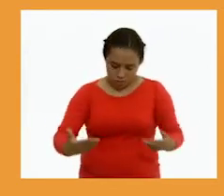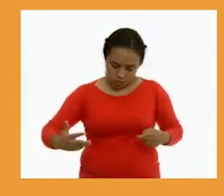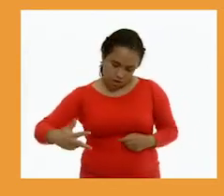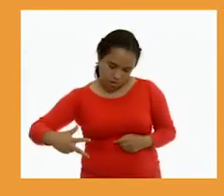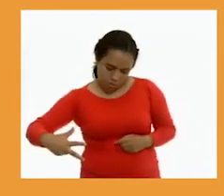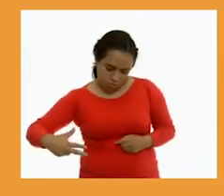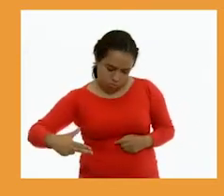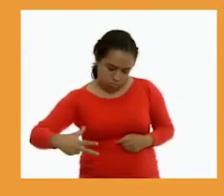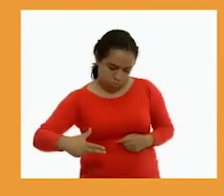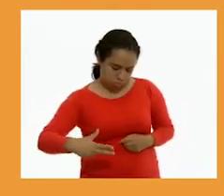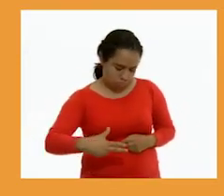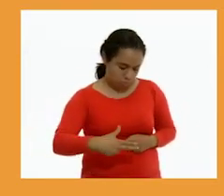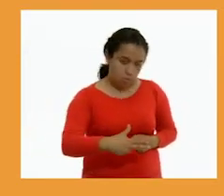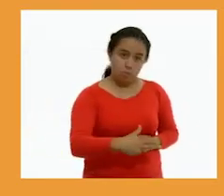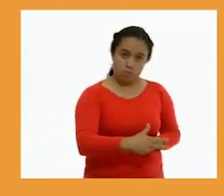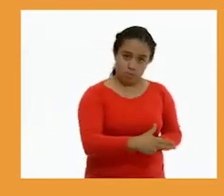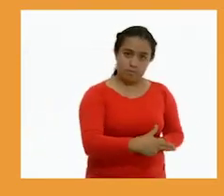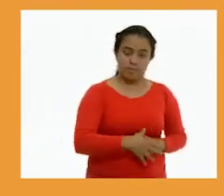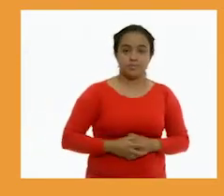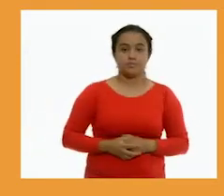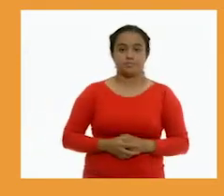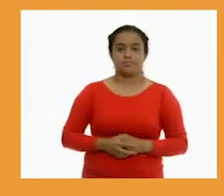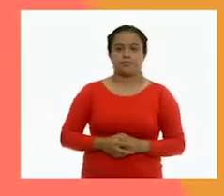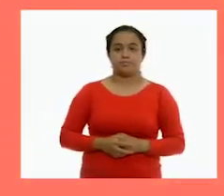No introduzcas las tijeras en ella.